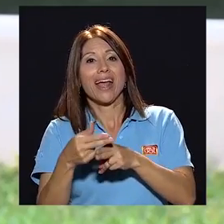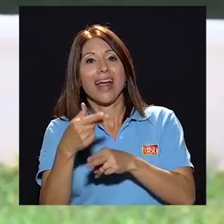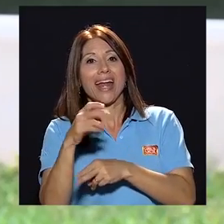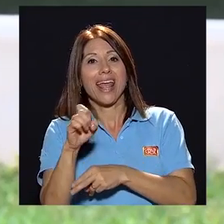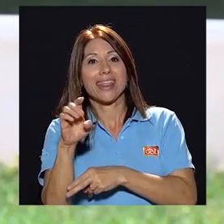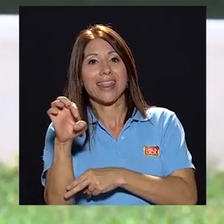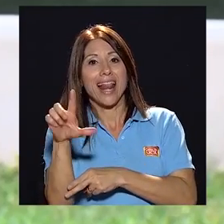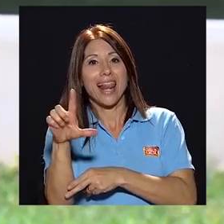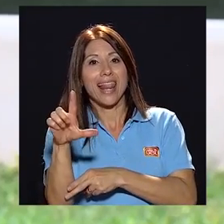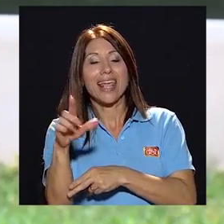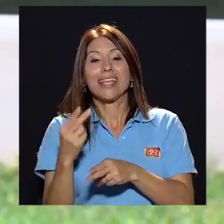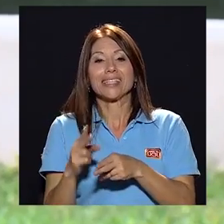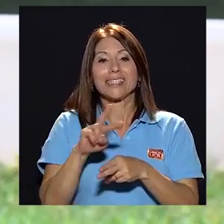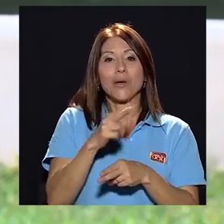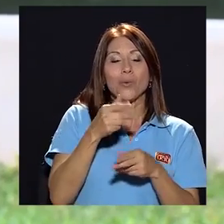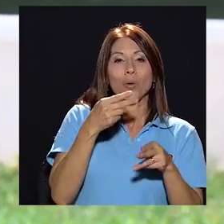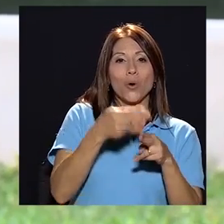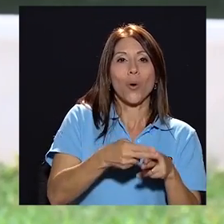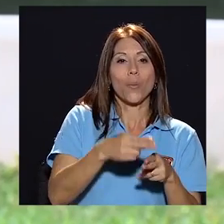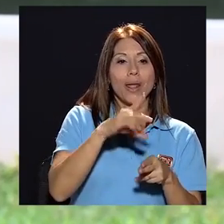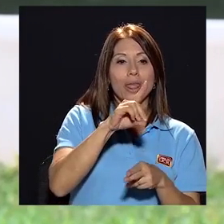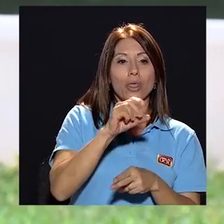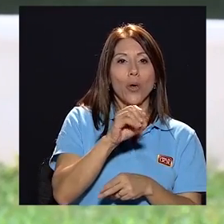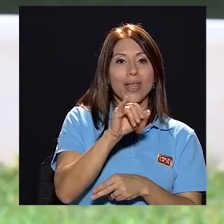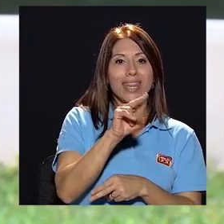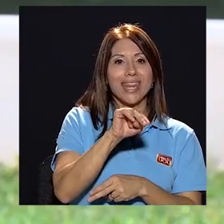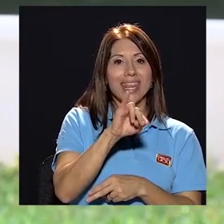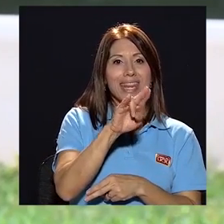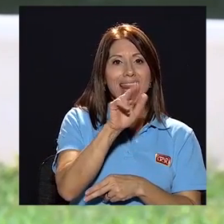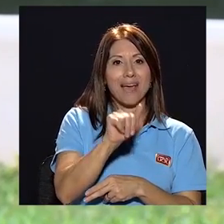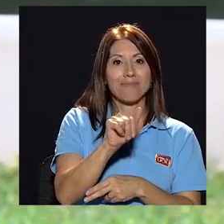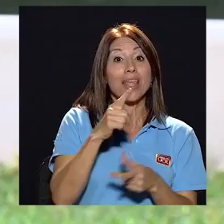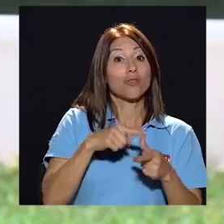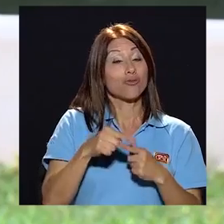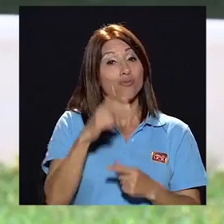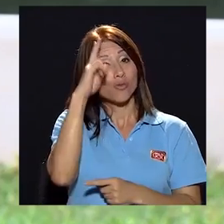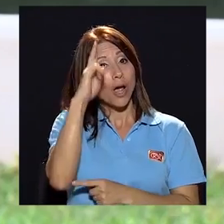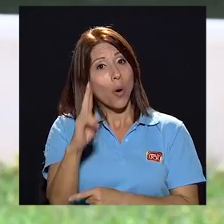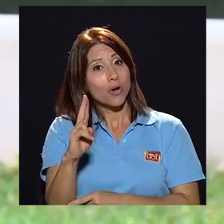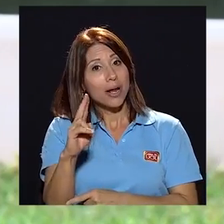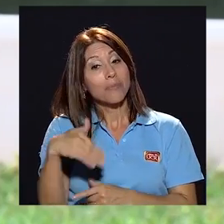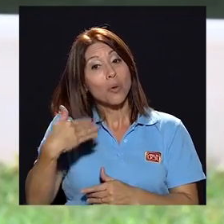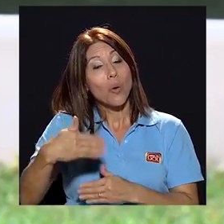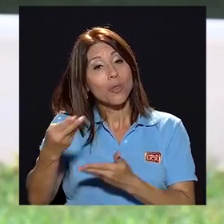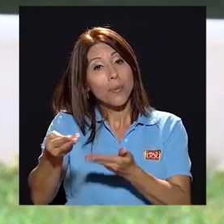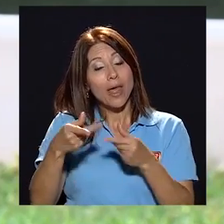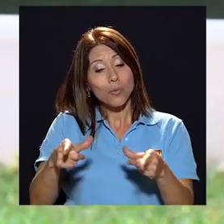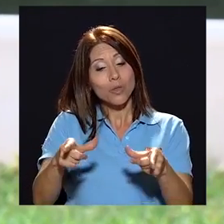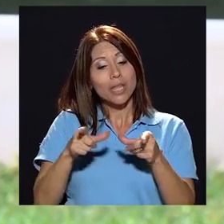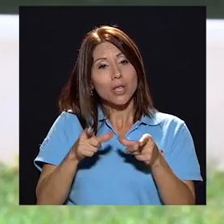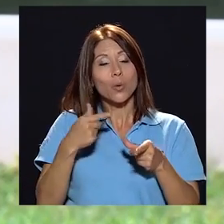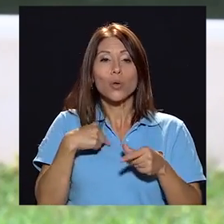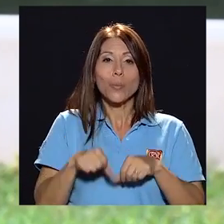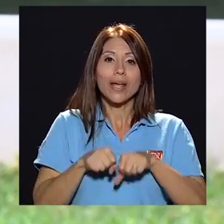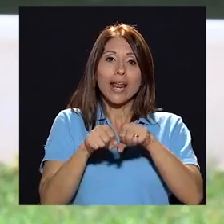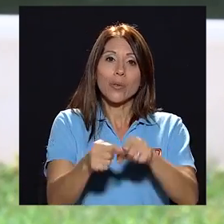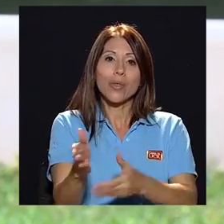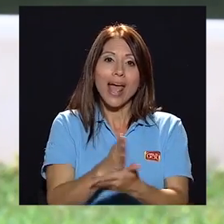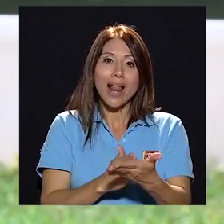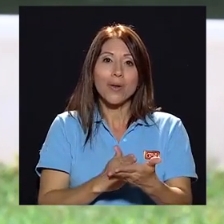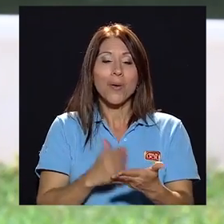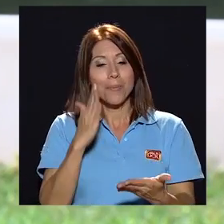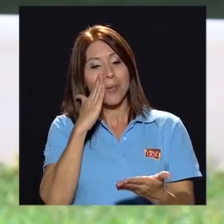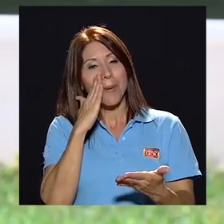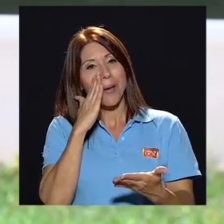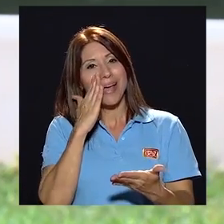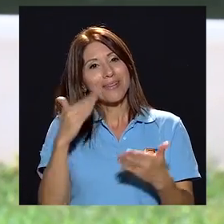Doinina y bueno, lo llevo a mucha honra cuando me he estado en alguna posición de que me dan un título me graduó algo mi